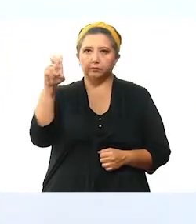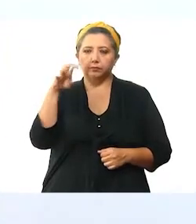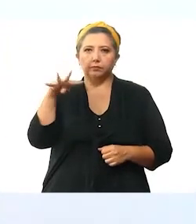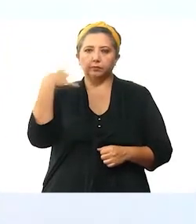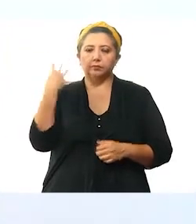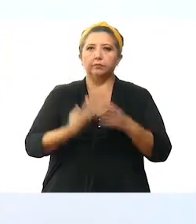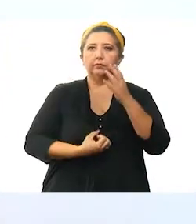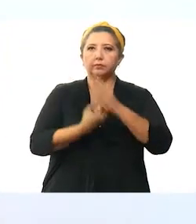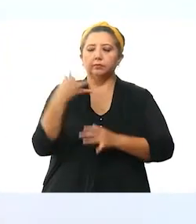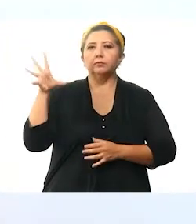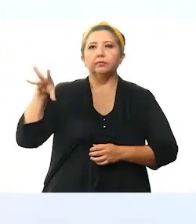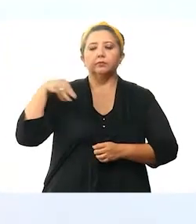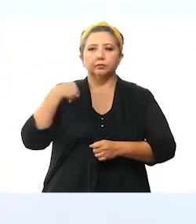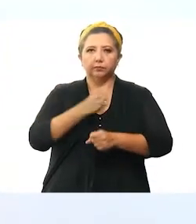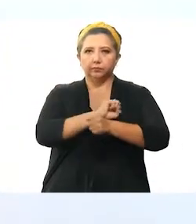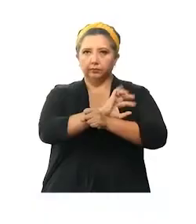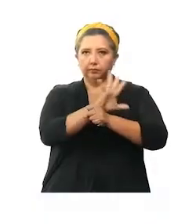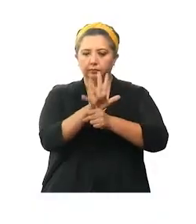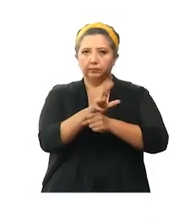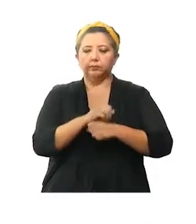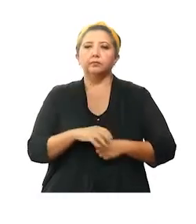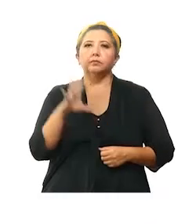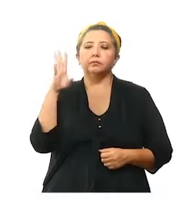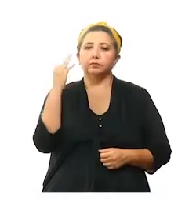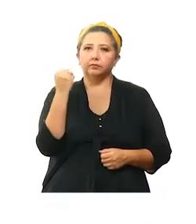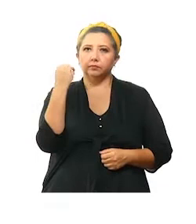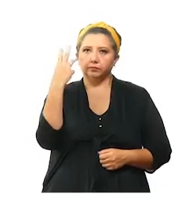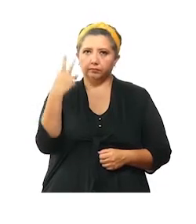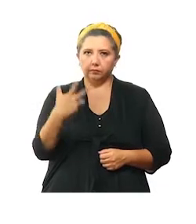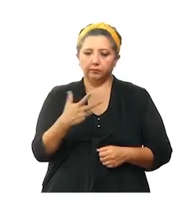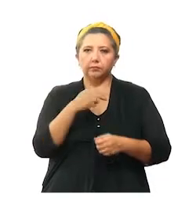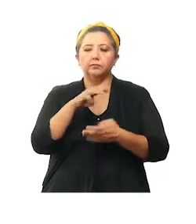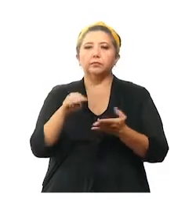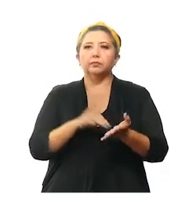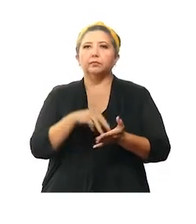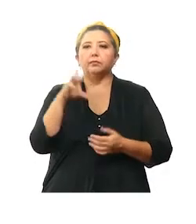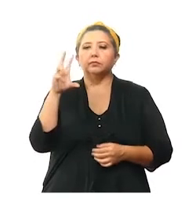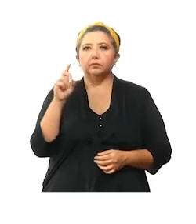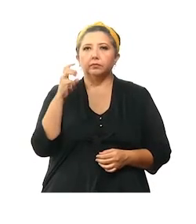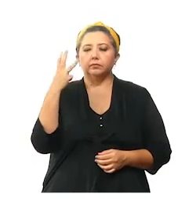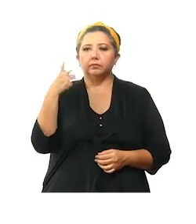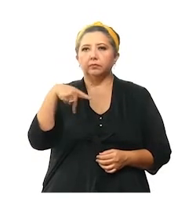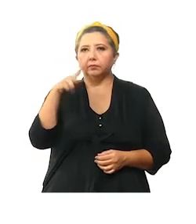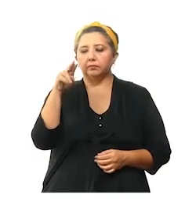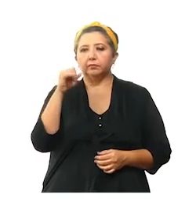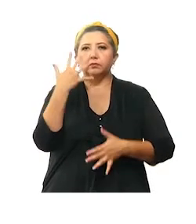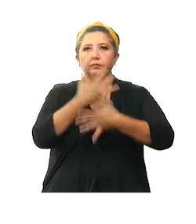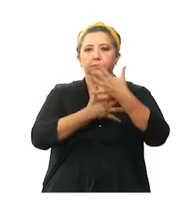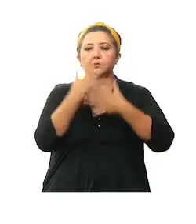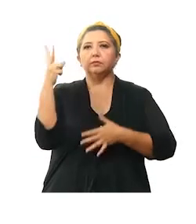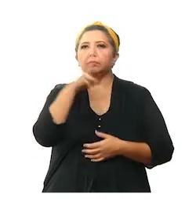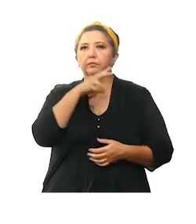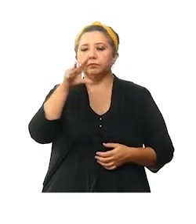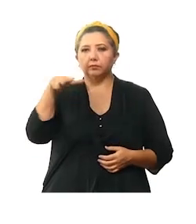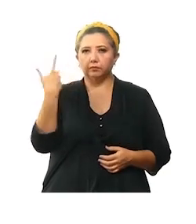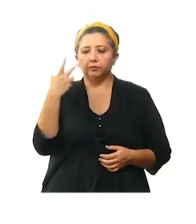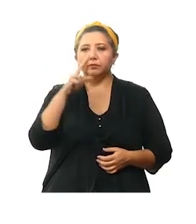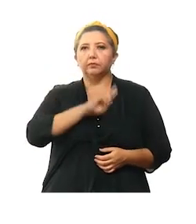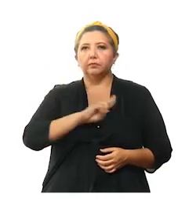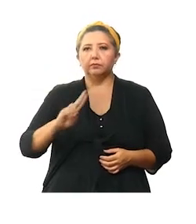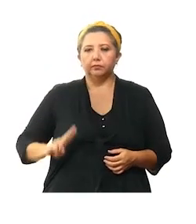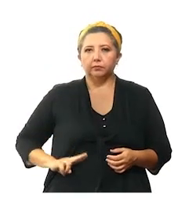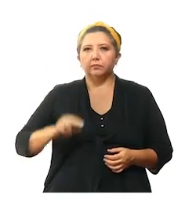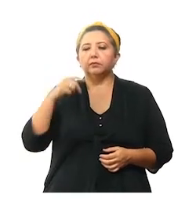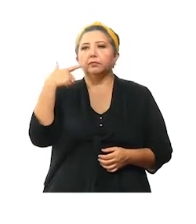214 nuevos contagios de coronavirus. 98 en Mérida, 33 en Canacín, 15 en Valladolid, 13 en Umán,